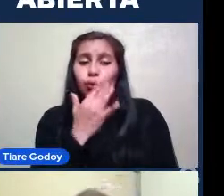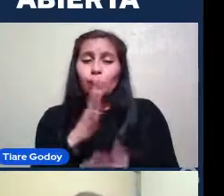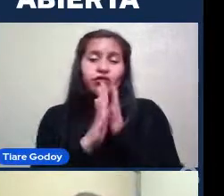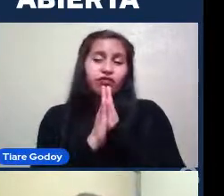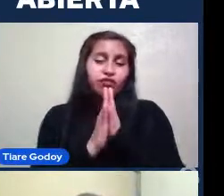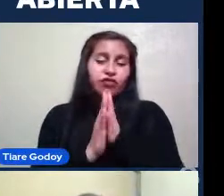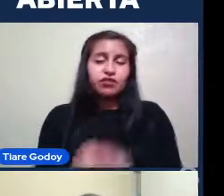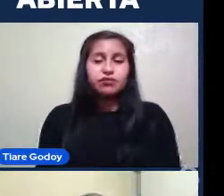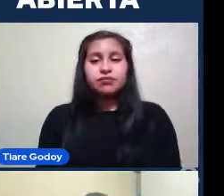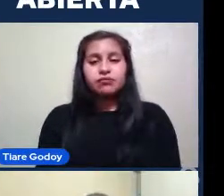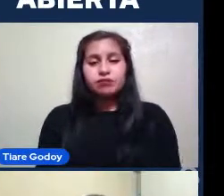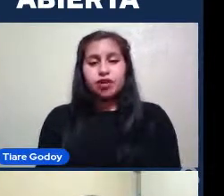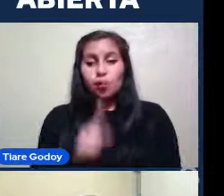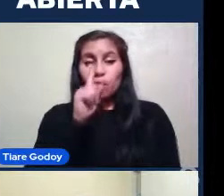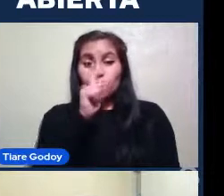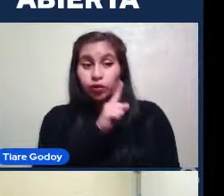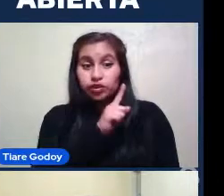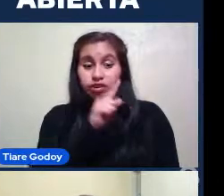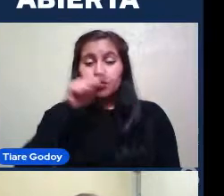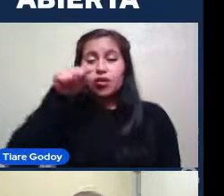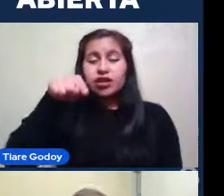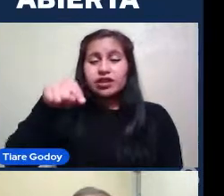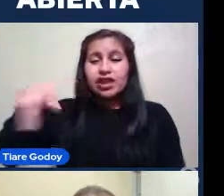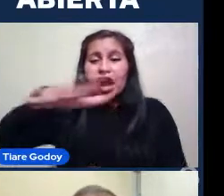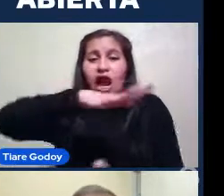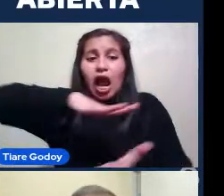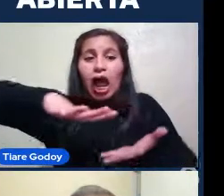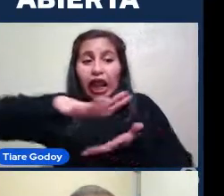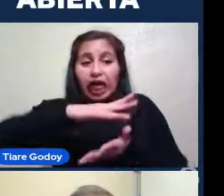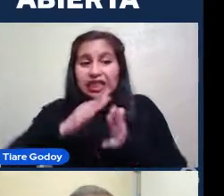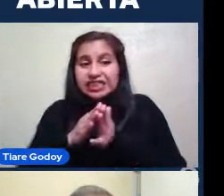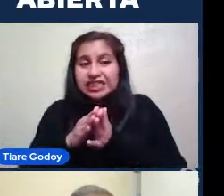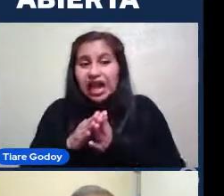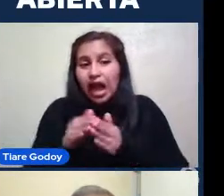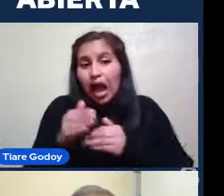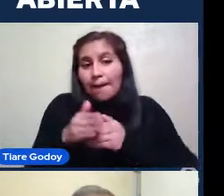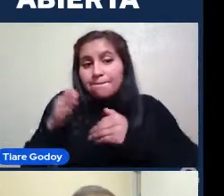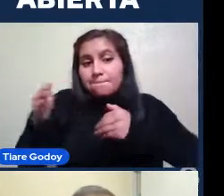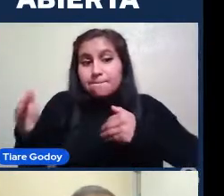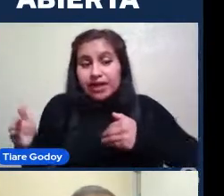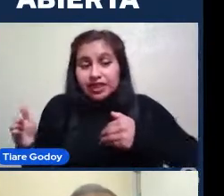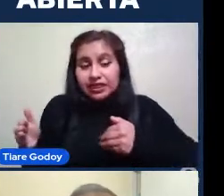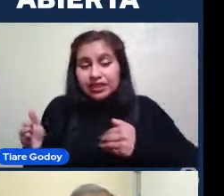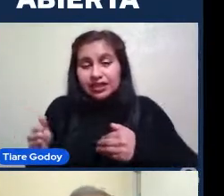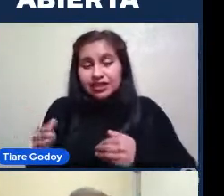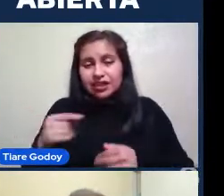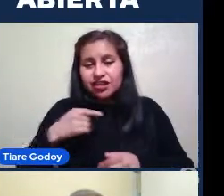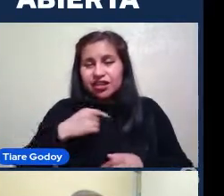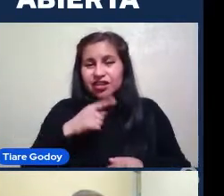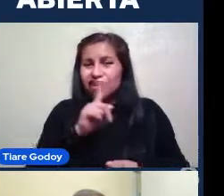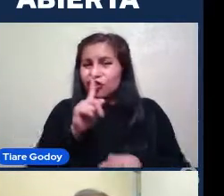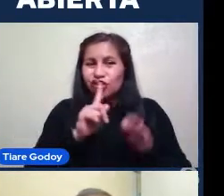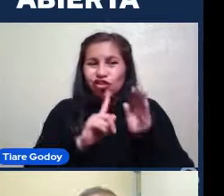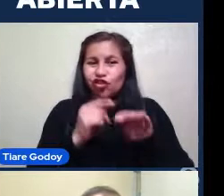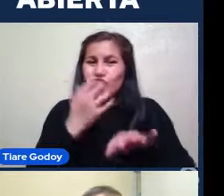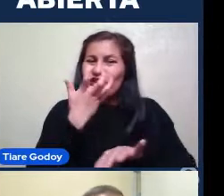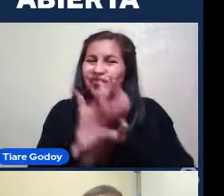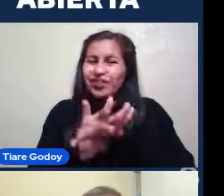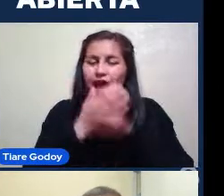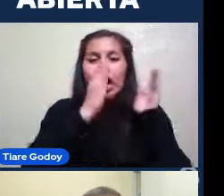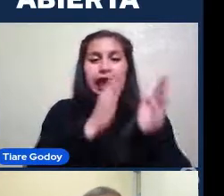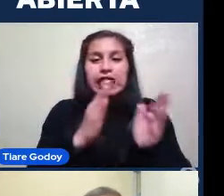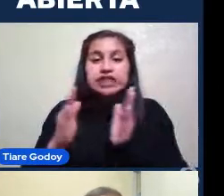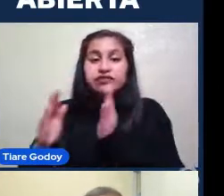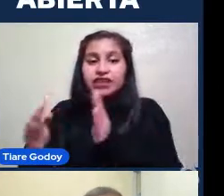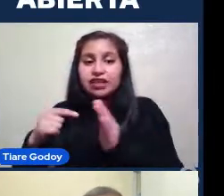Finalmente Esto es un tipo De galaxia extra Que voy a mostrarles Que no estaba En la clasificación De Hubble Donde se